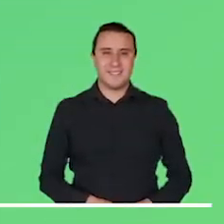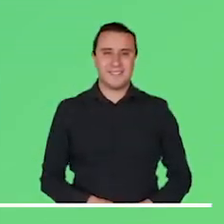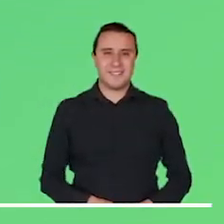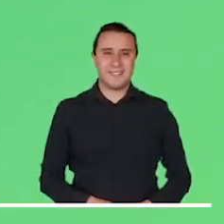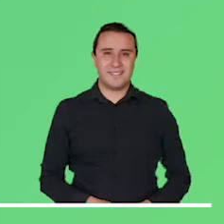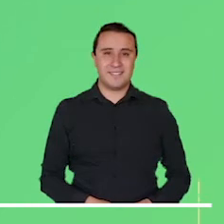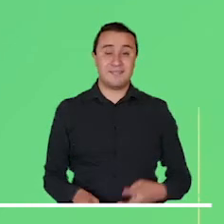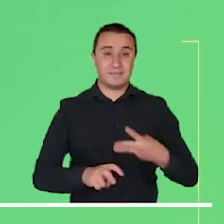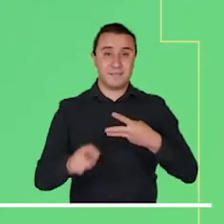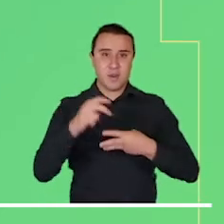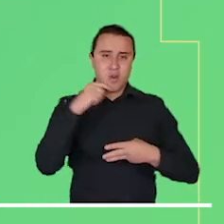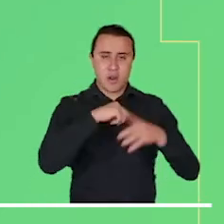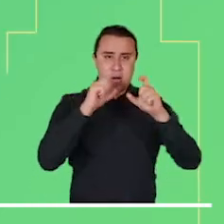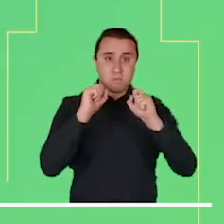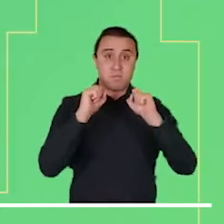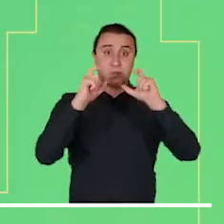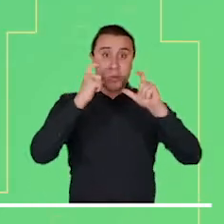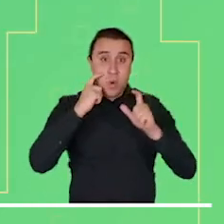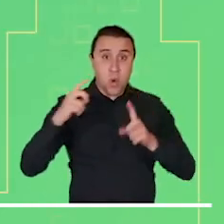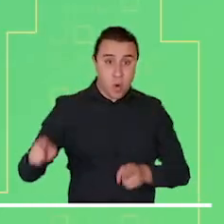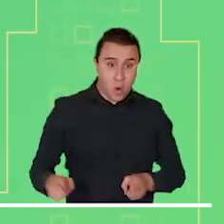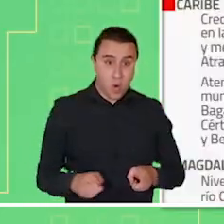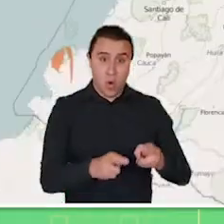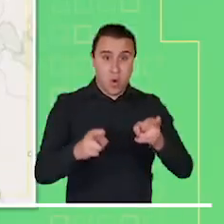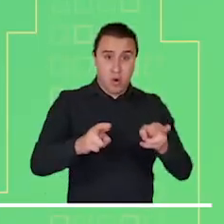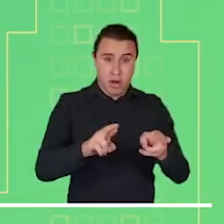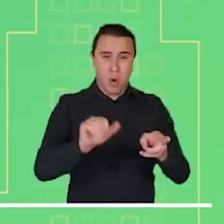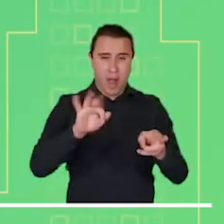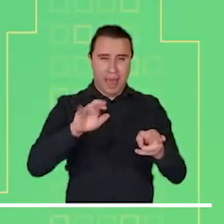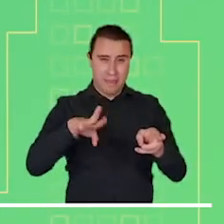Vamos ahora a las alertas que se encuentran activas.